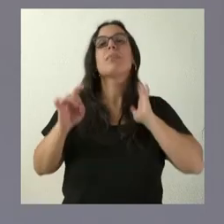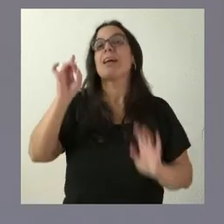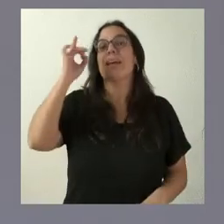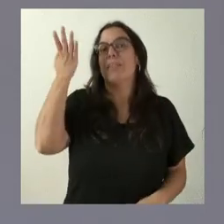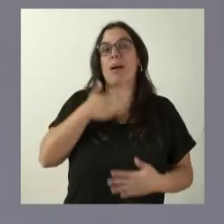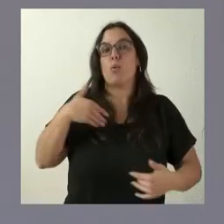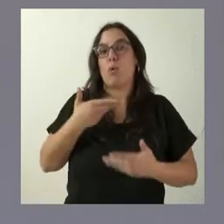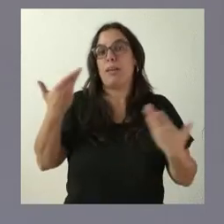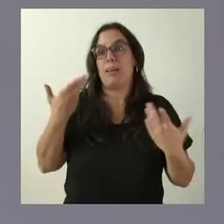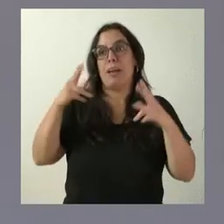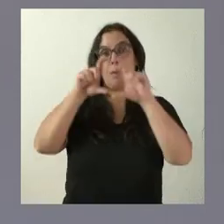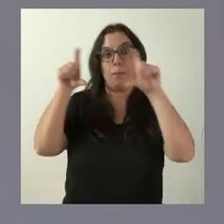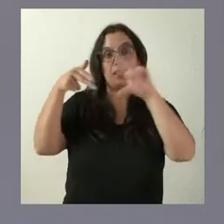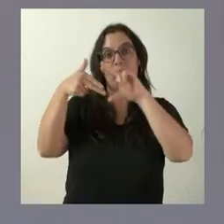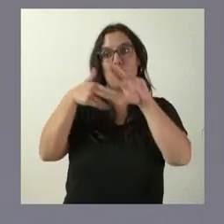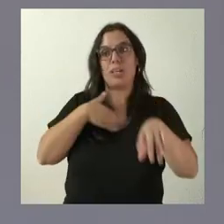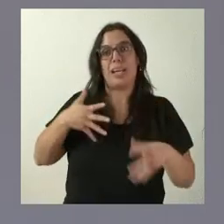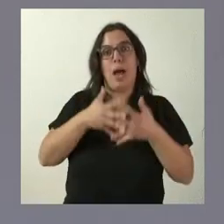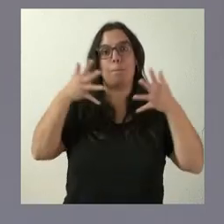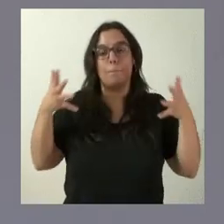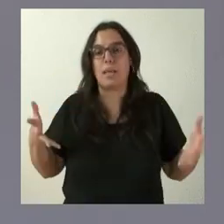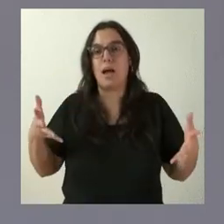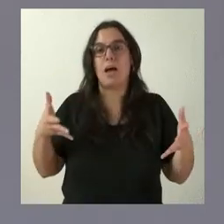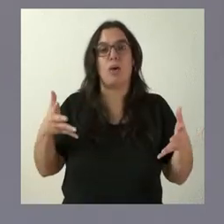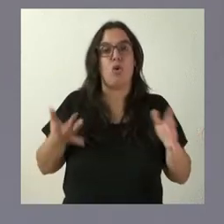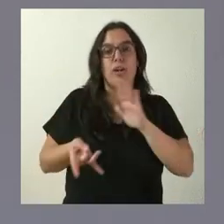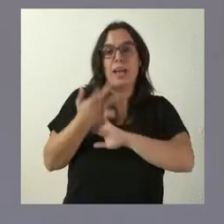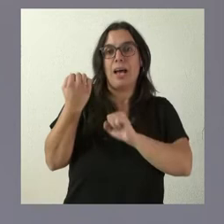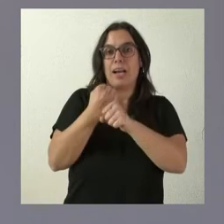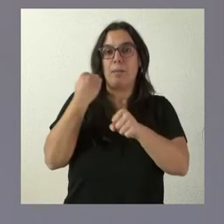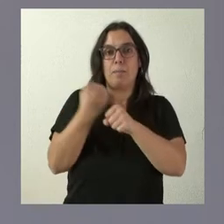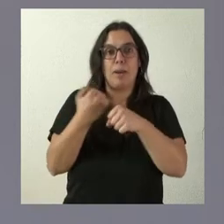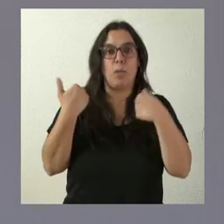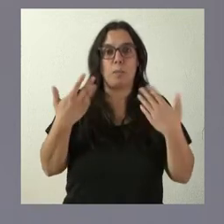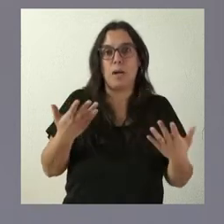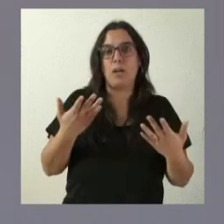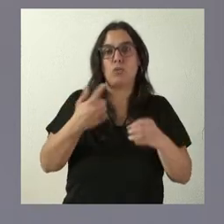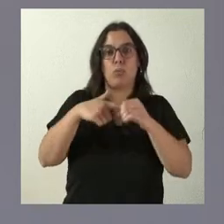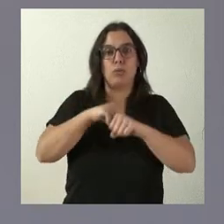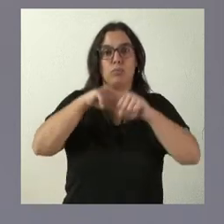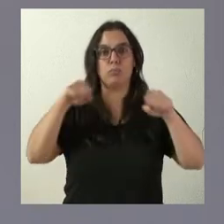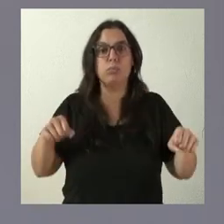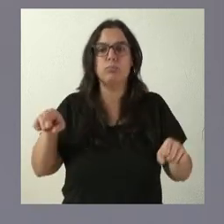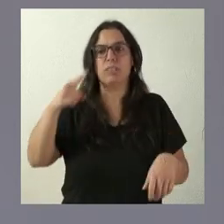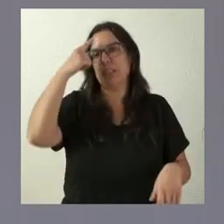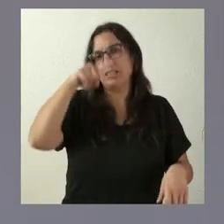empresa para seguir ampliando, para seguir creando empleo, para seguir consolidando el de trabajo, sabe que tiene en la Junta de Castilla una